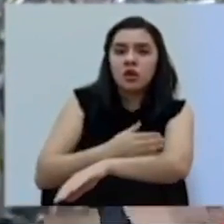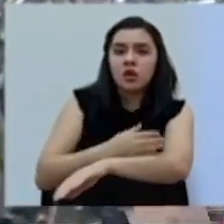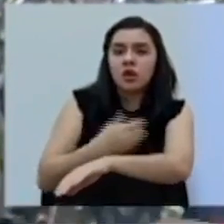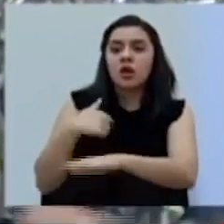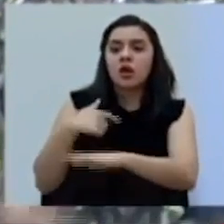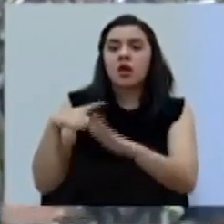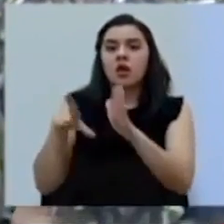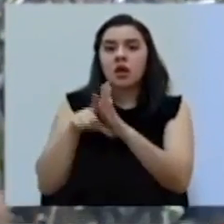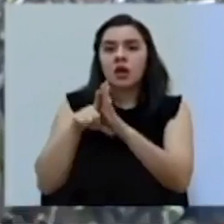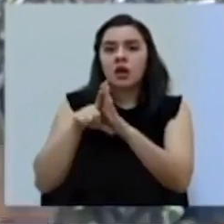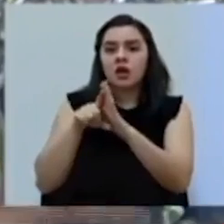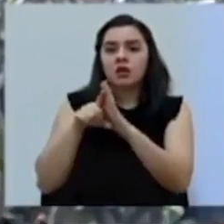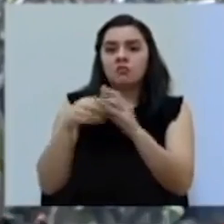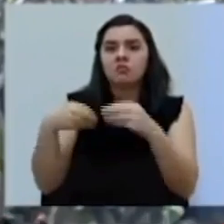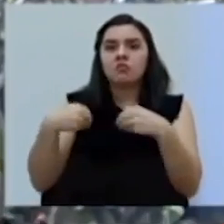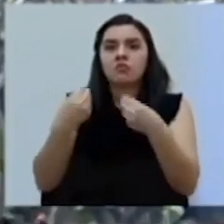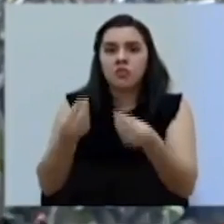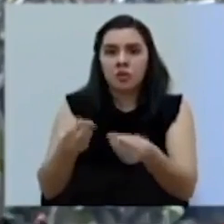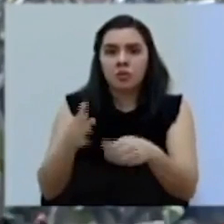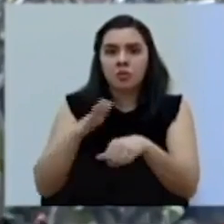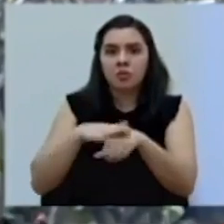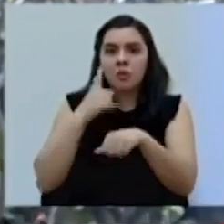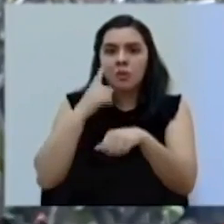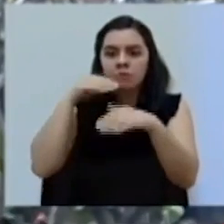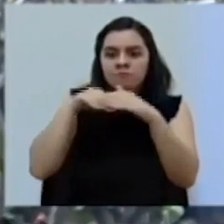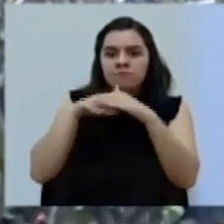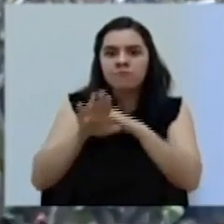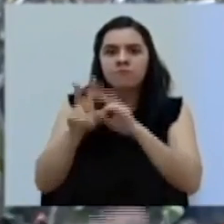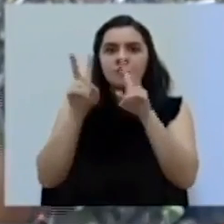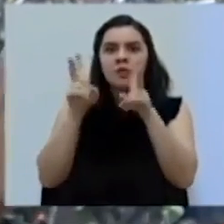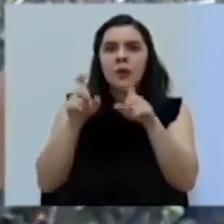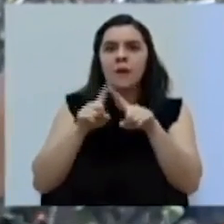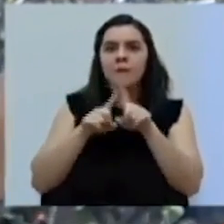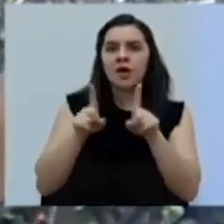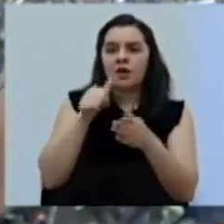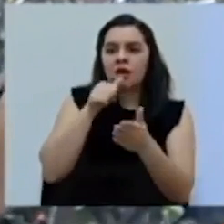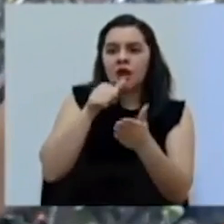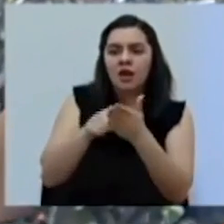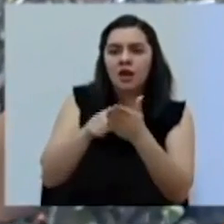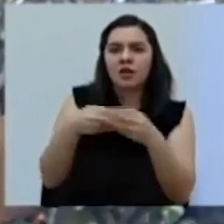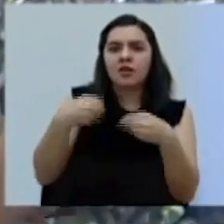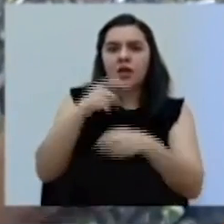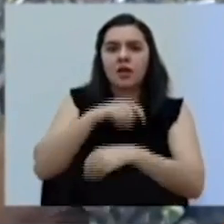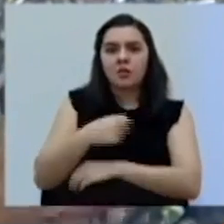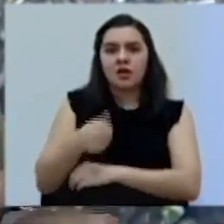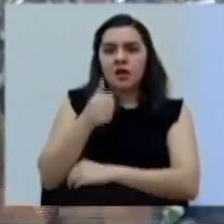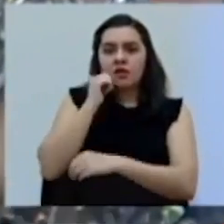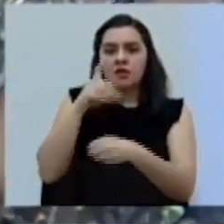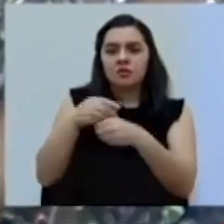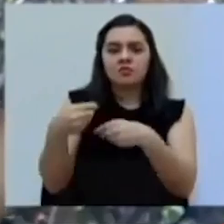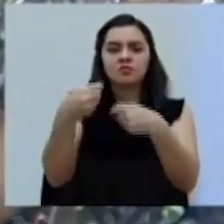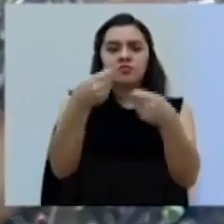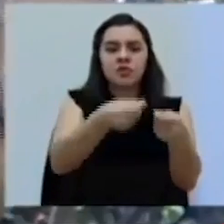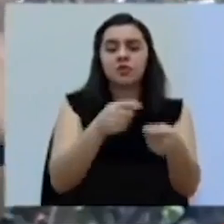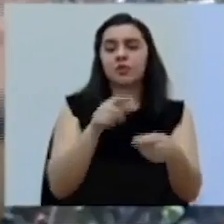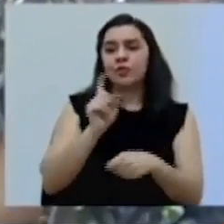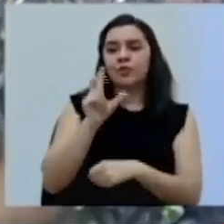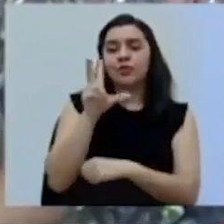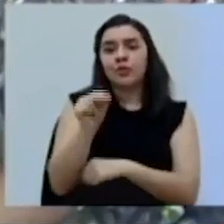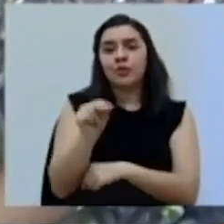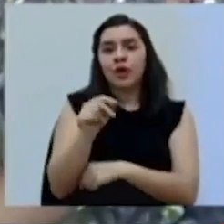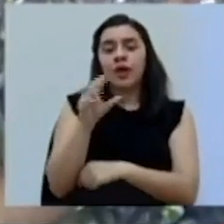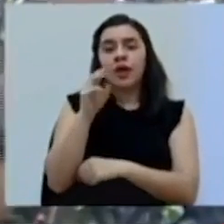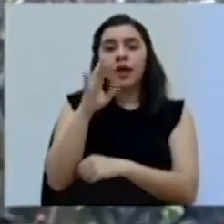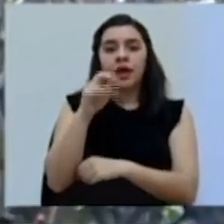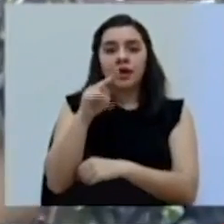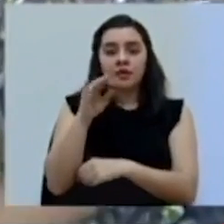la ley daría un marco regulatorio para avanzar en eso, para entrar en eso. Pero la carta que manda la presidencia ayer a los diputados es como no. Cannabis